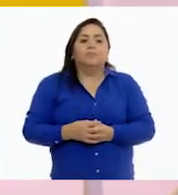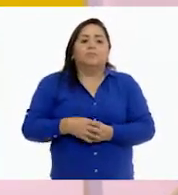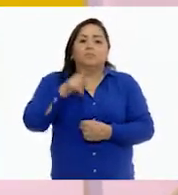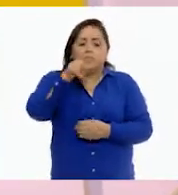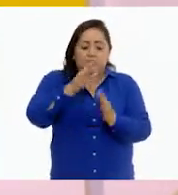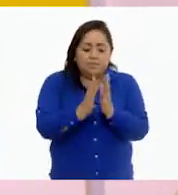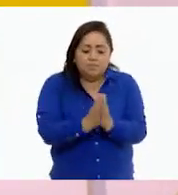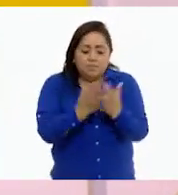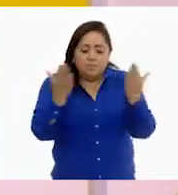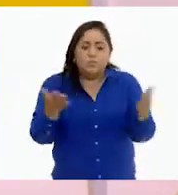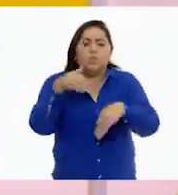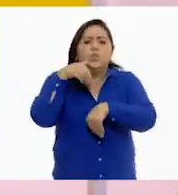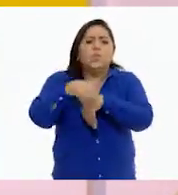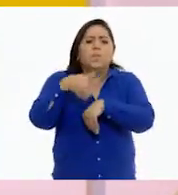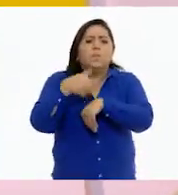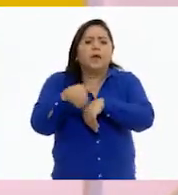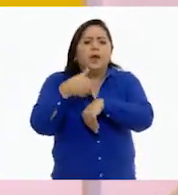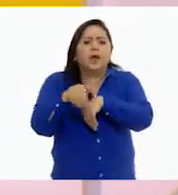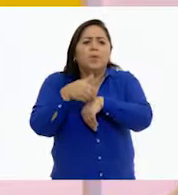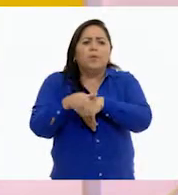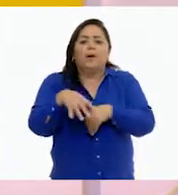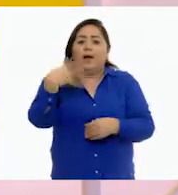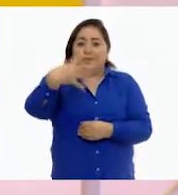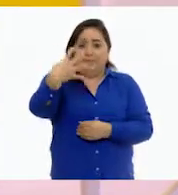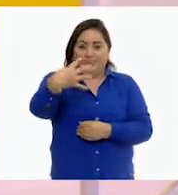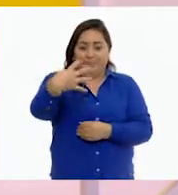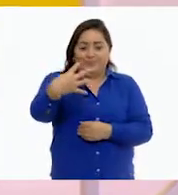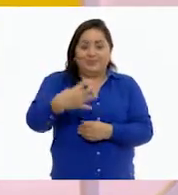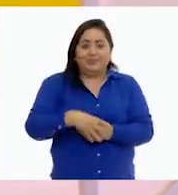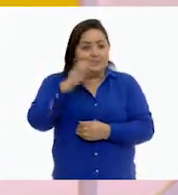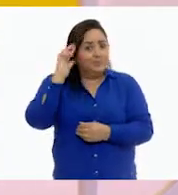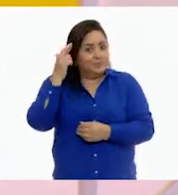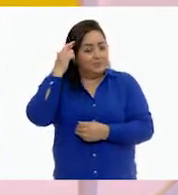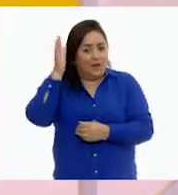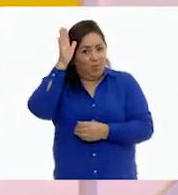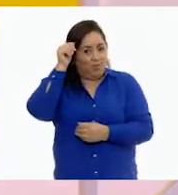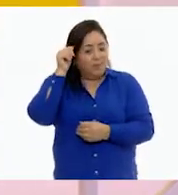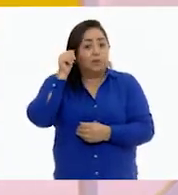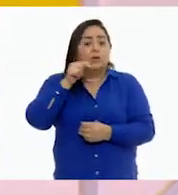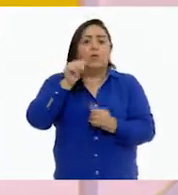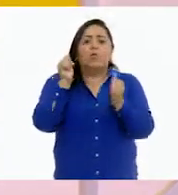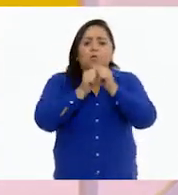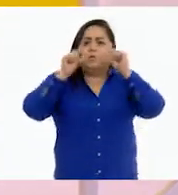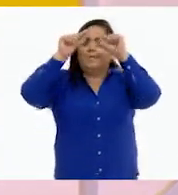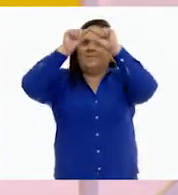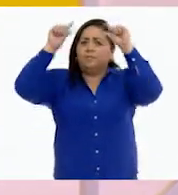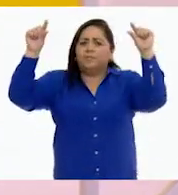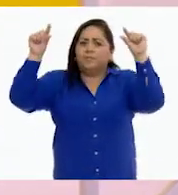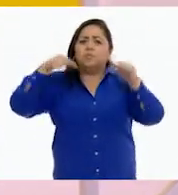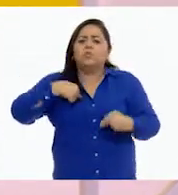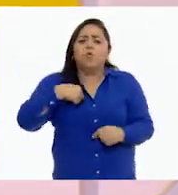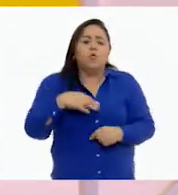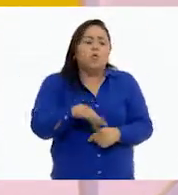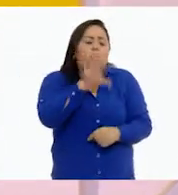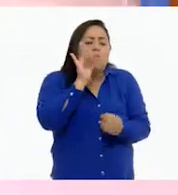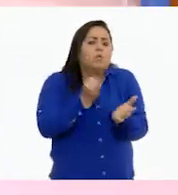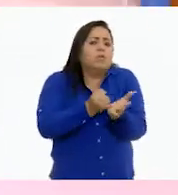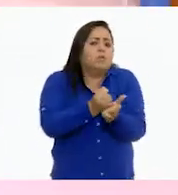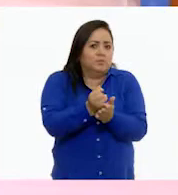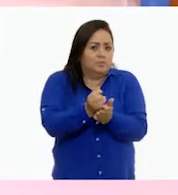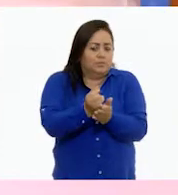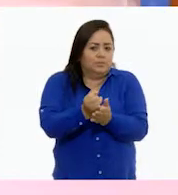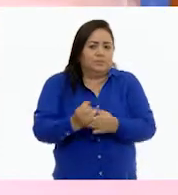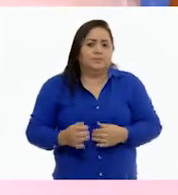vamos a abrir en la página 14, ¿de acuerdo? Con el título Tomo decisiones, ¿sí?